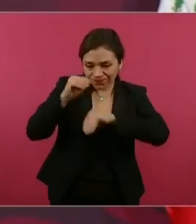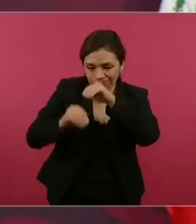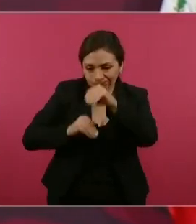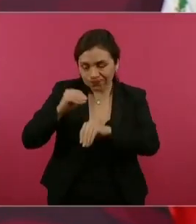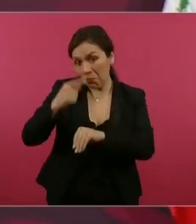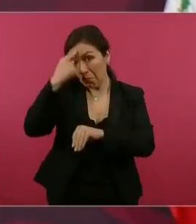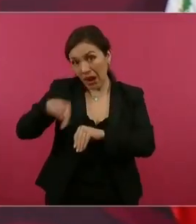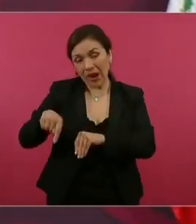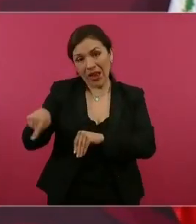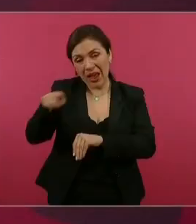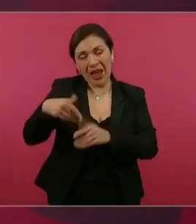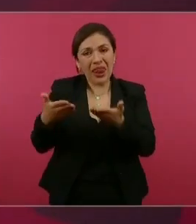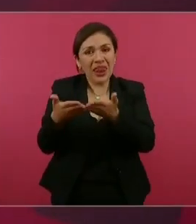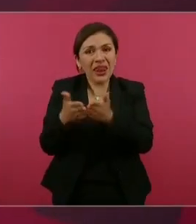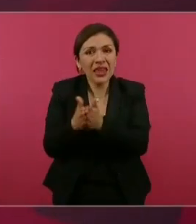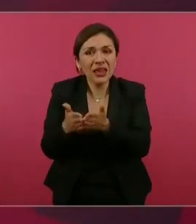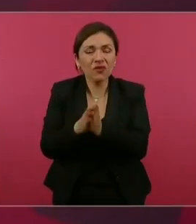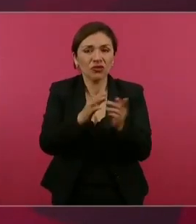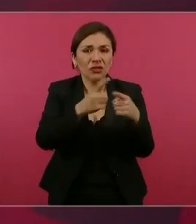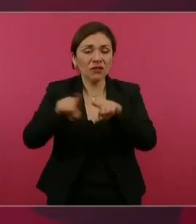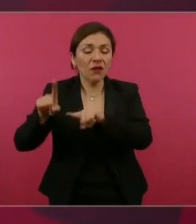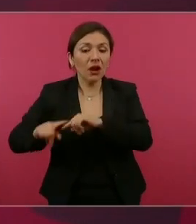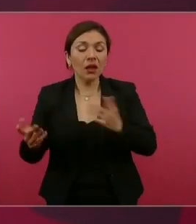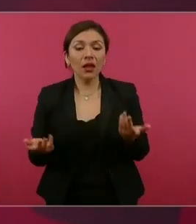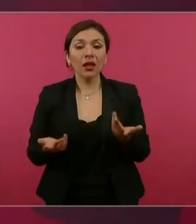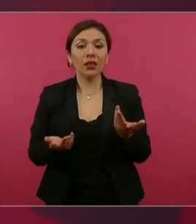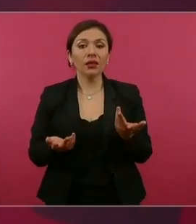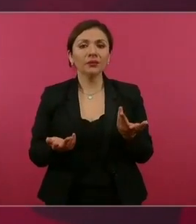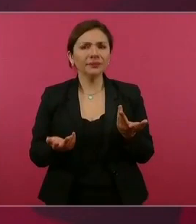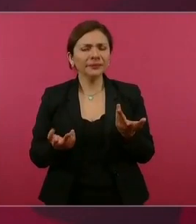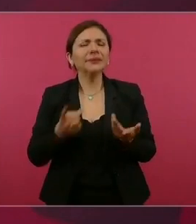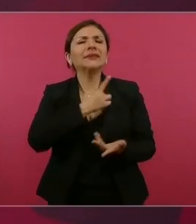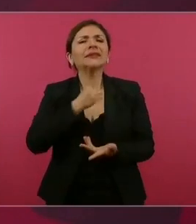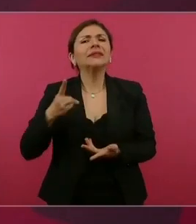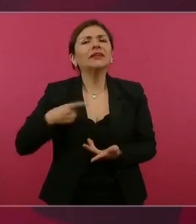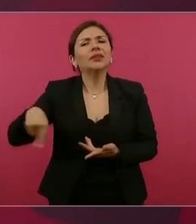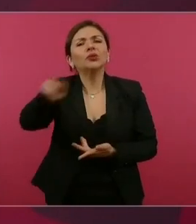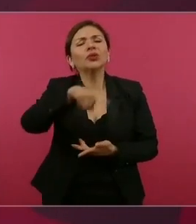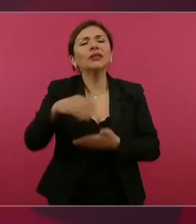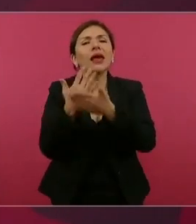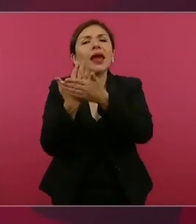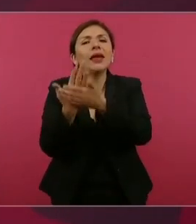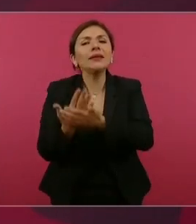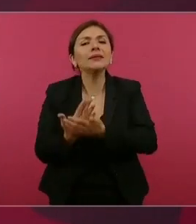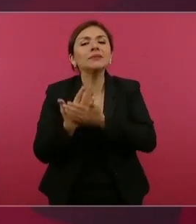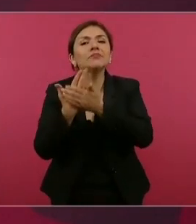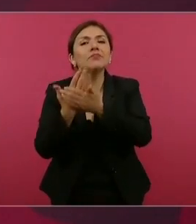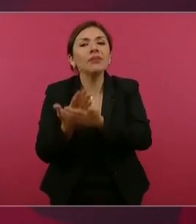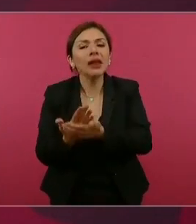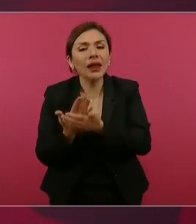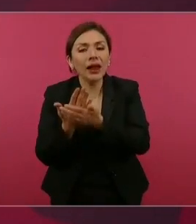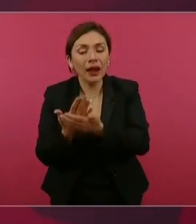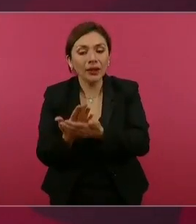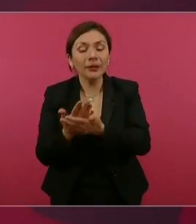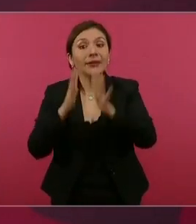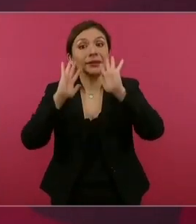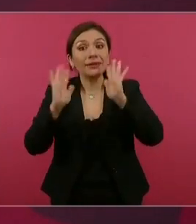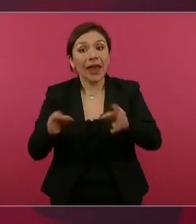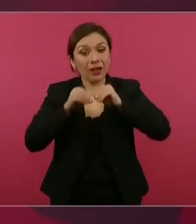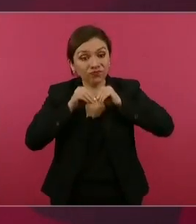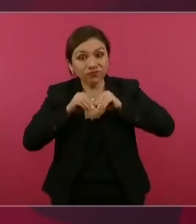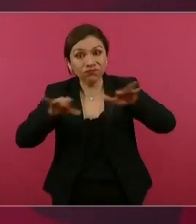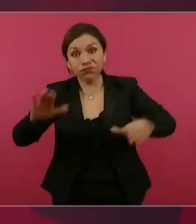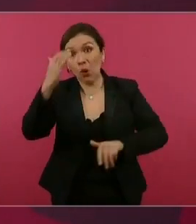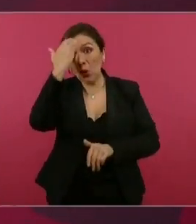de los libros y hay que esperar a que se conozcan